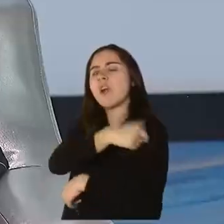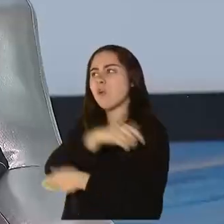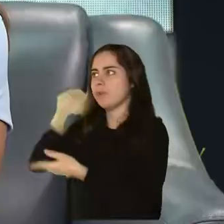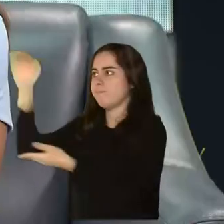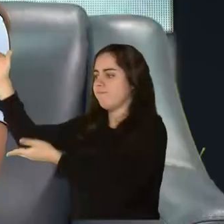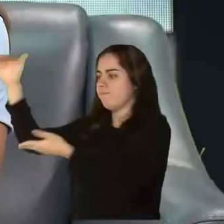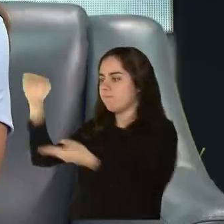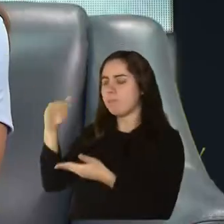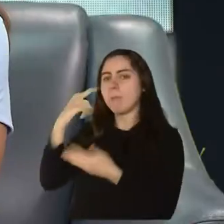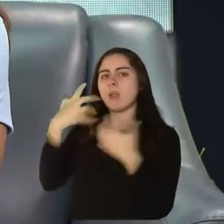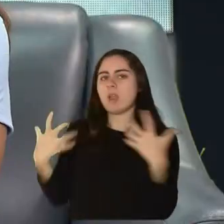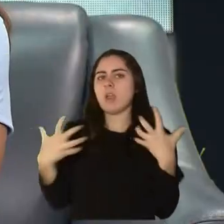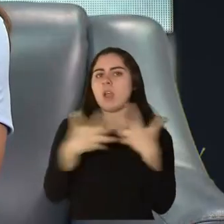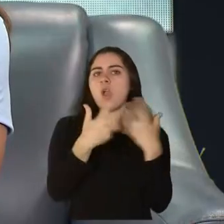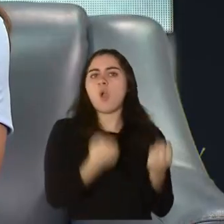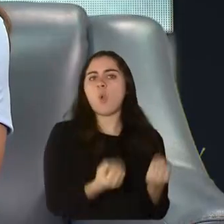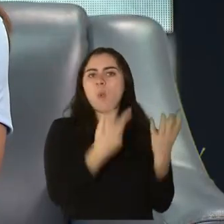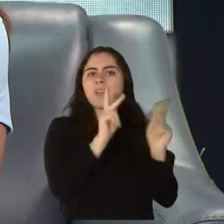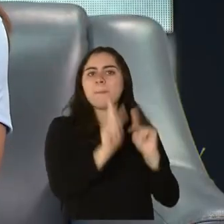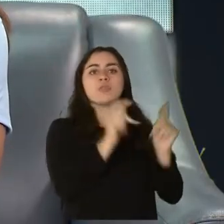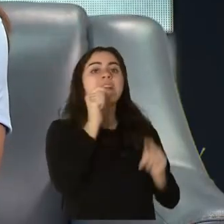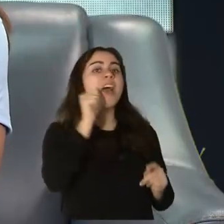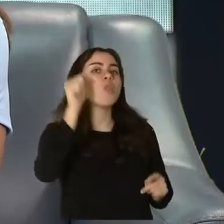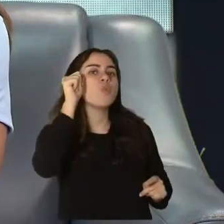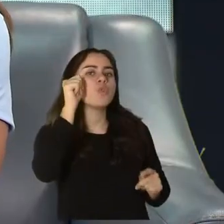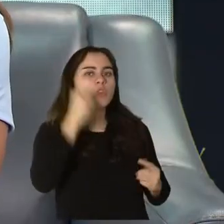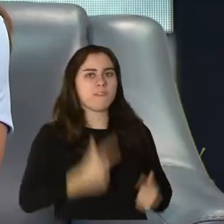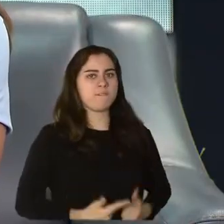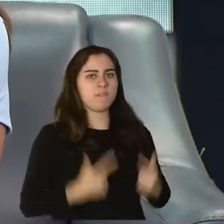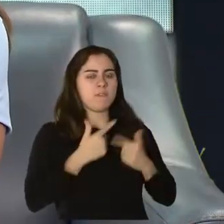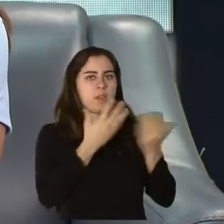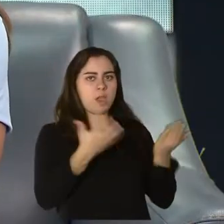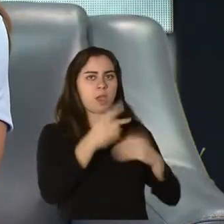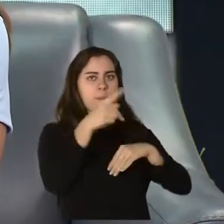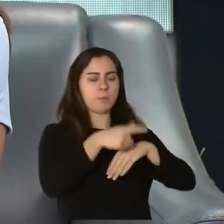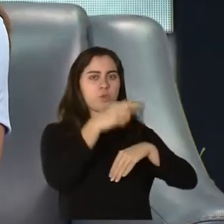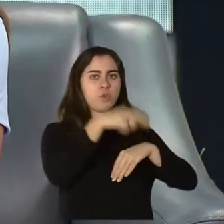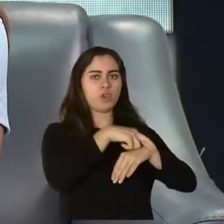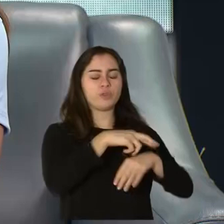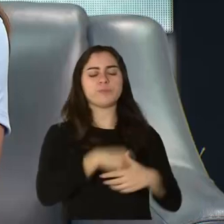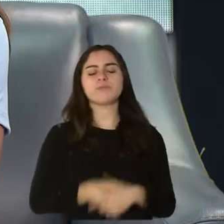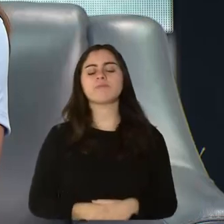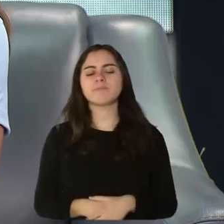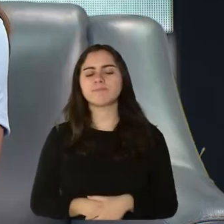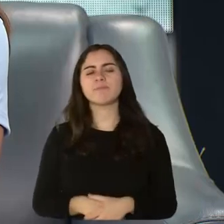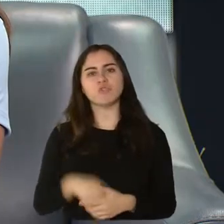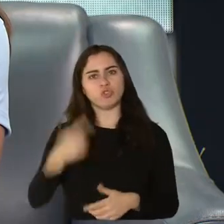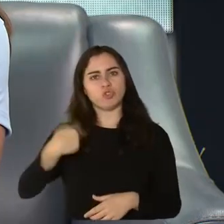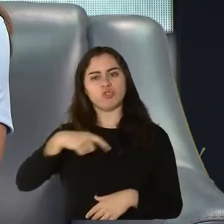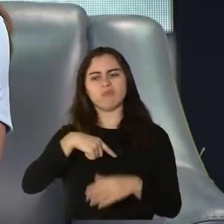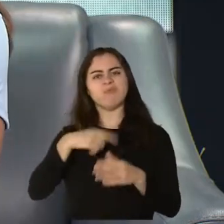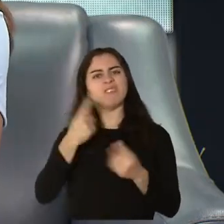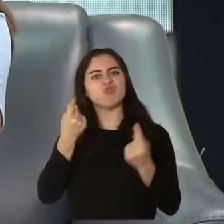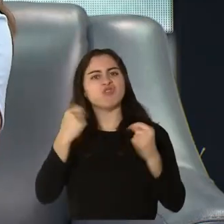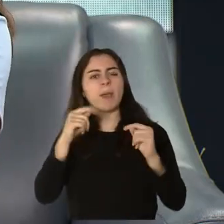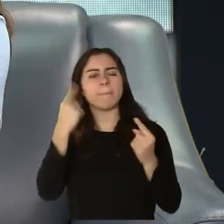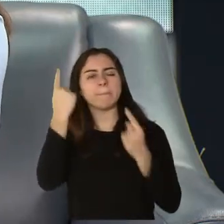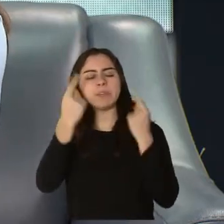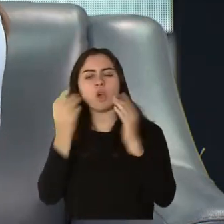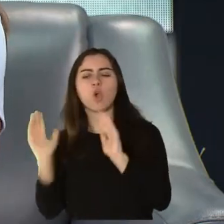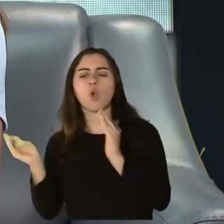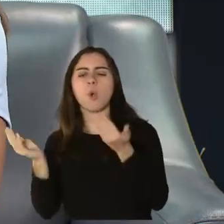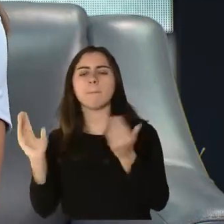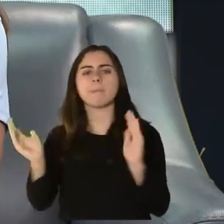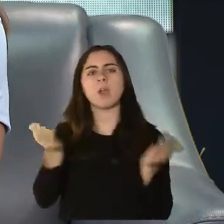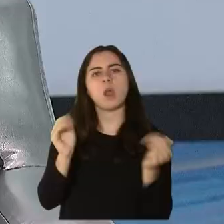la vacunación. ¿Cómo comparamos con otras jurisdicciones, países, territorios, en términos de la penetración